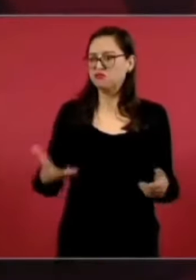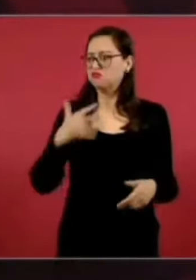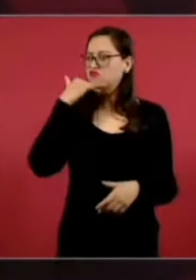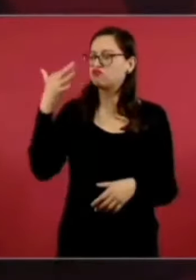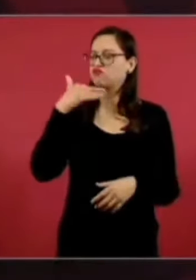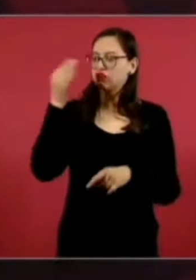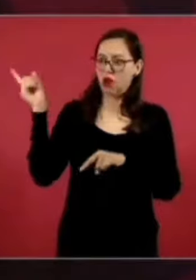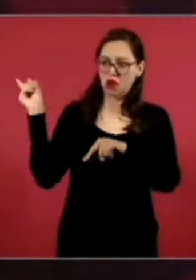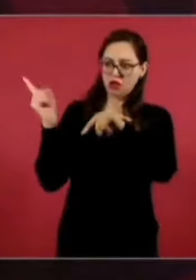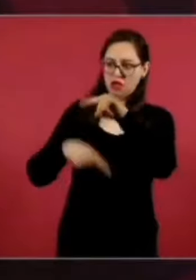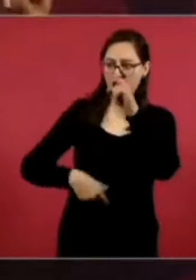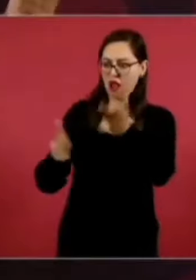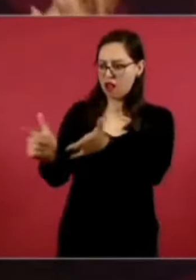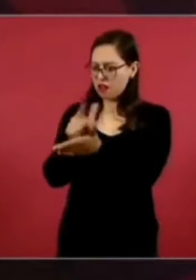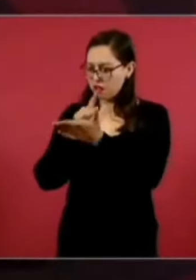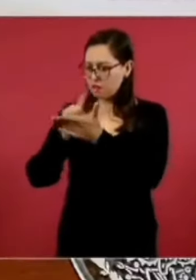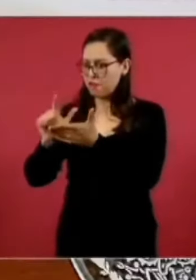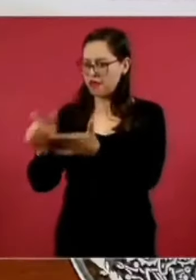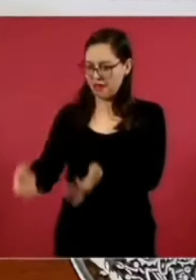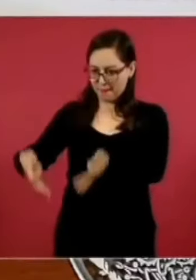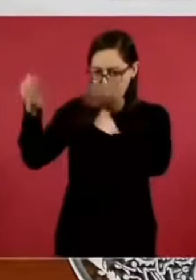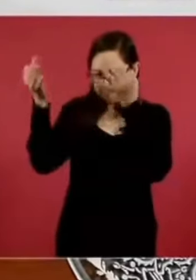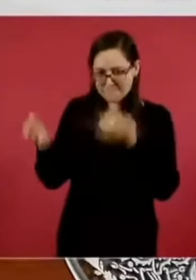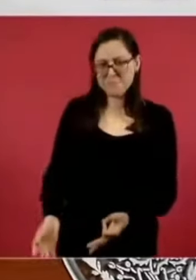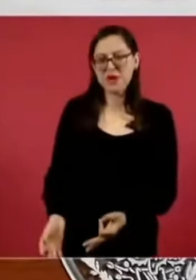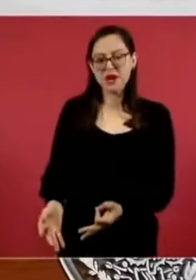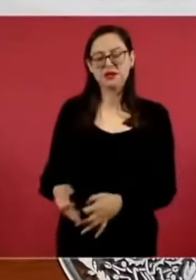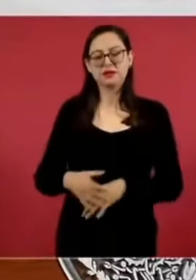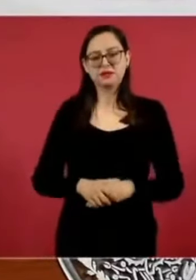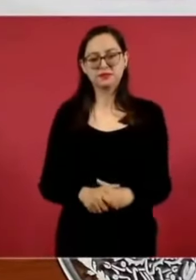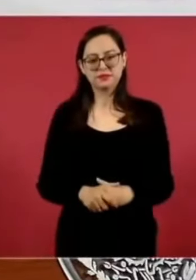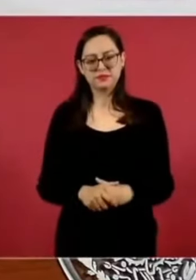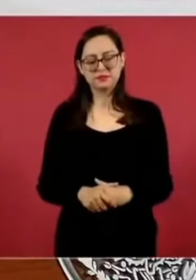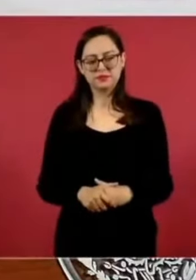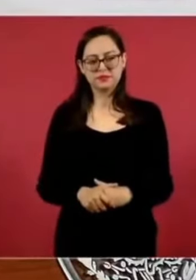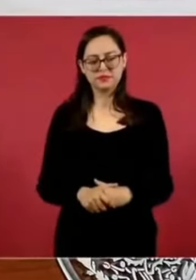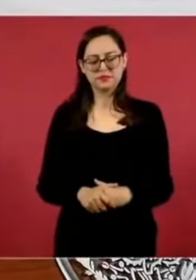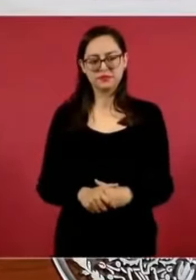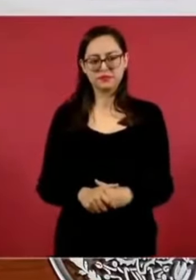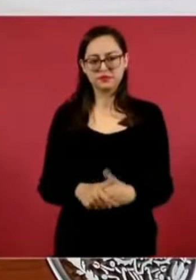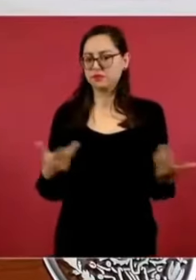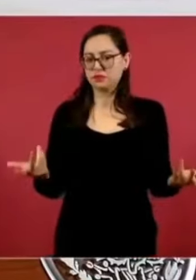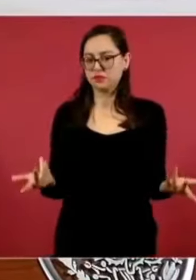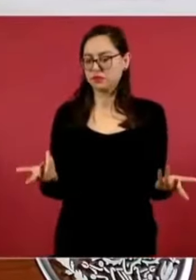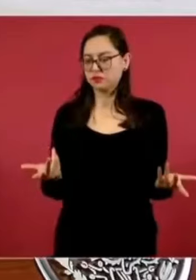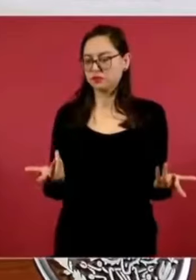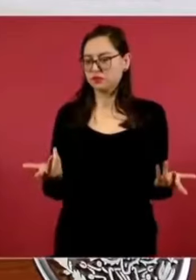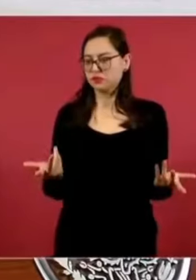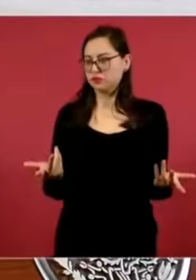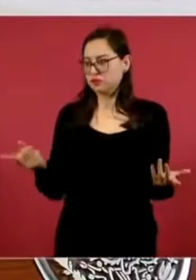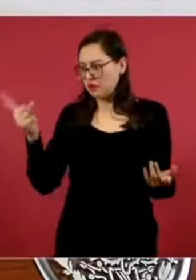del Poder Judicial, para que no dejen en libertad